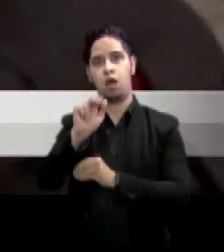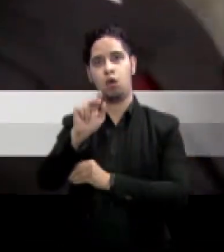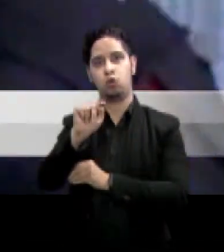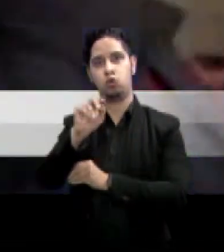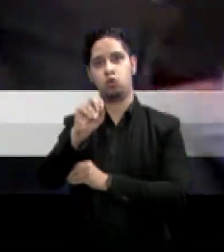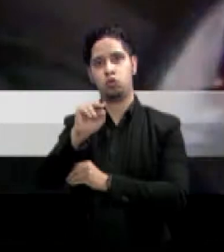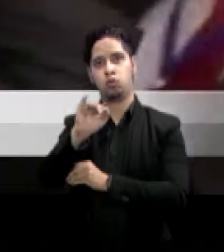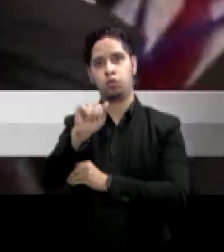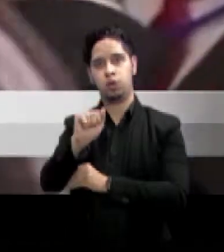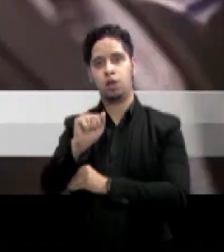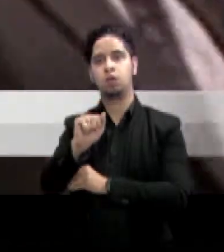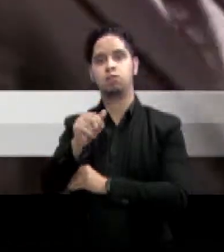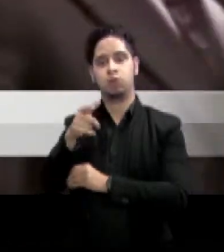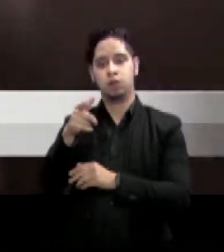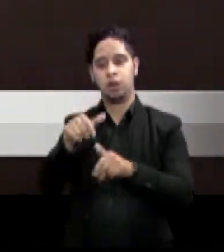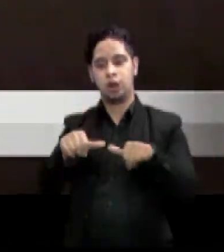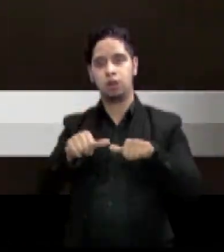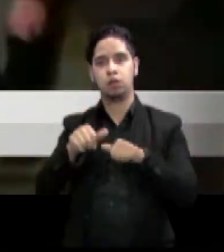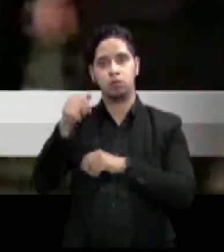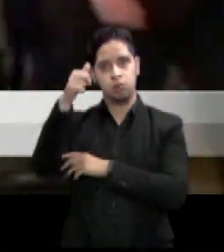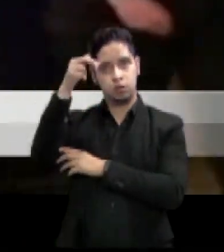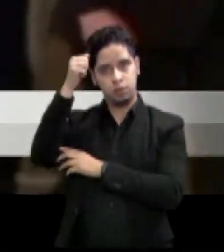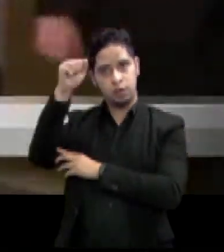armamento de las líneas de conflicto.